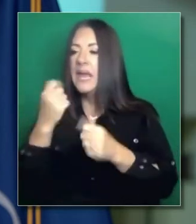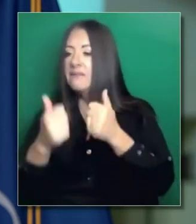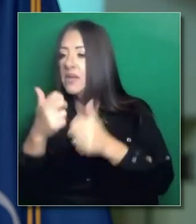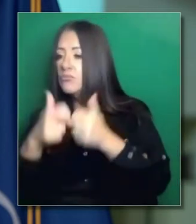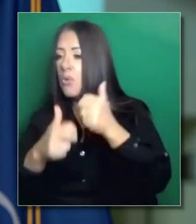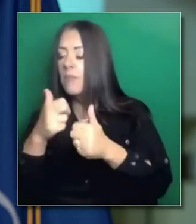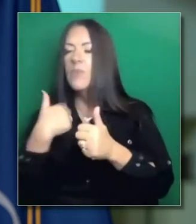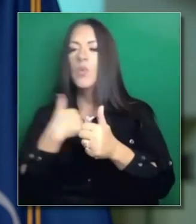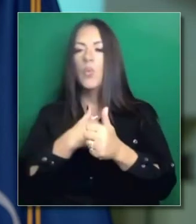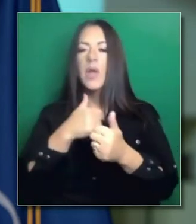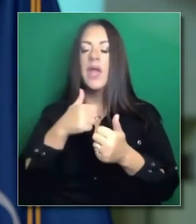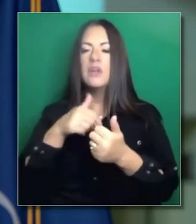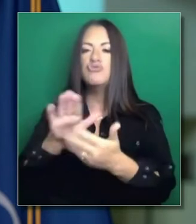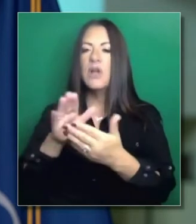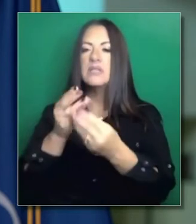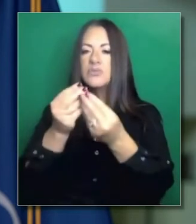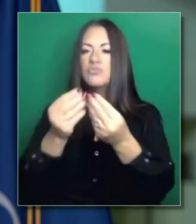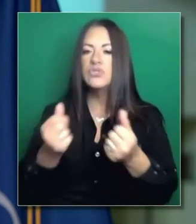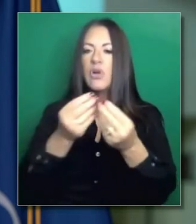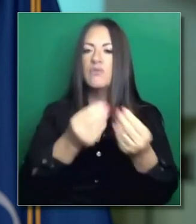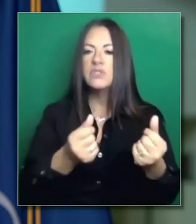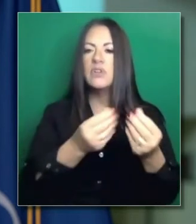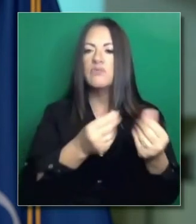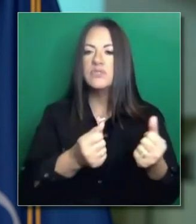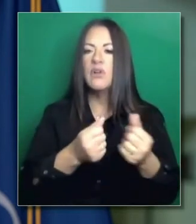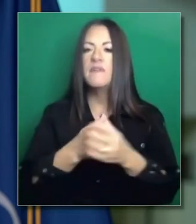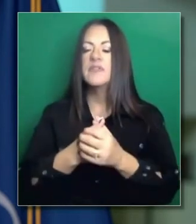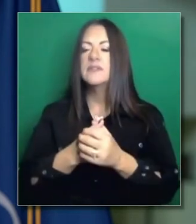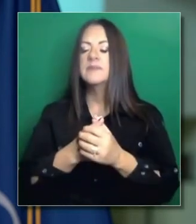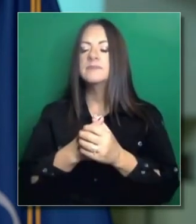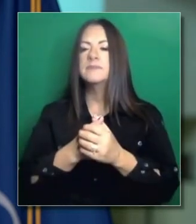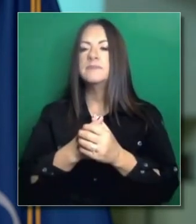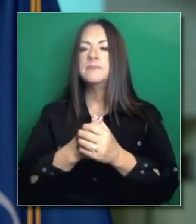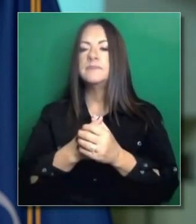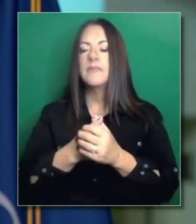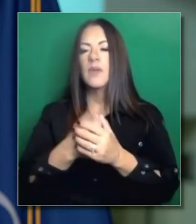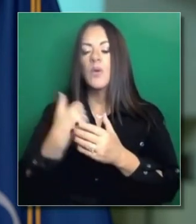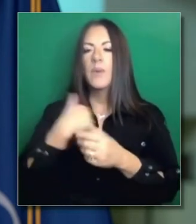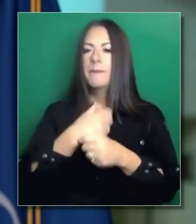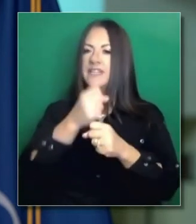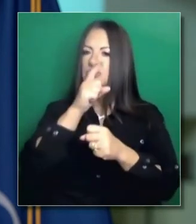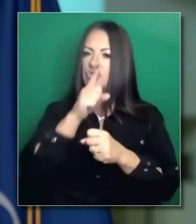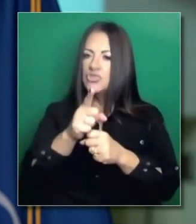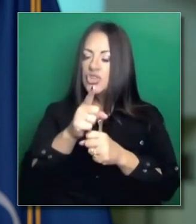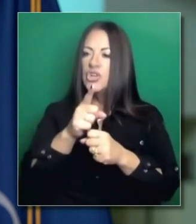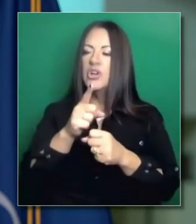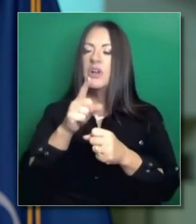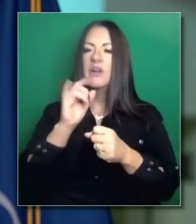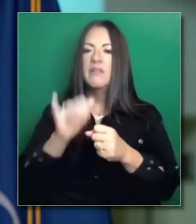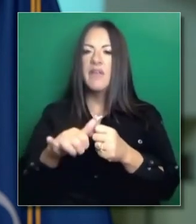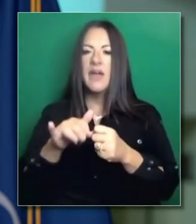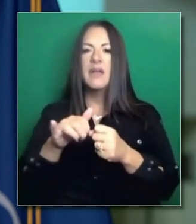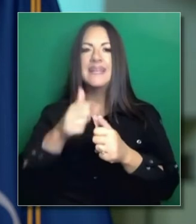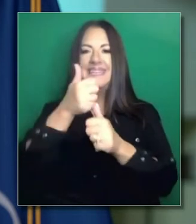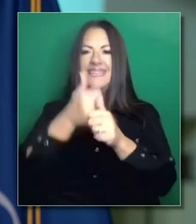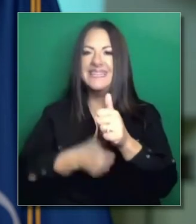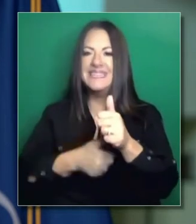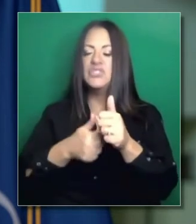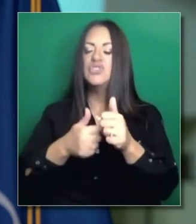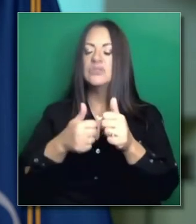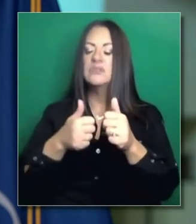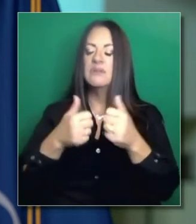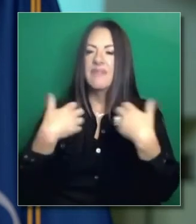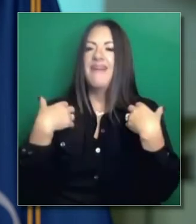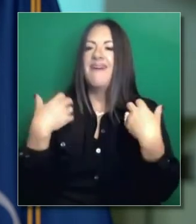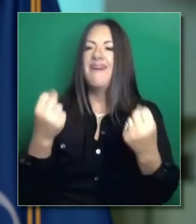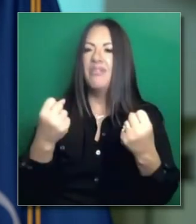eso, aclarar los dos dentro de las reglas, pero se tiene que socializar y compartir más ampliamente. Obviamente, las reglas establecidas